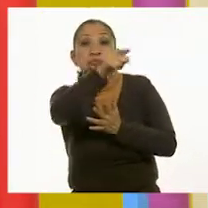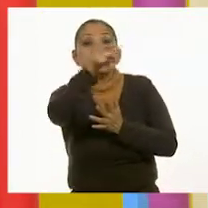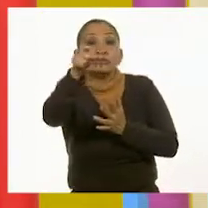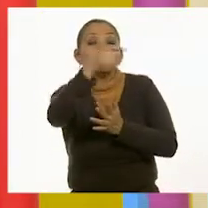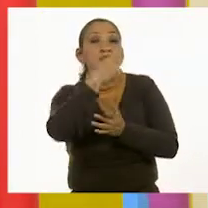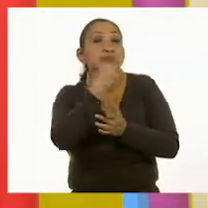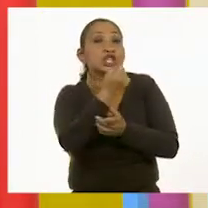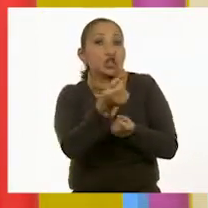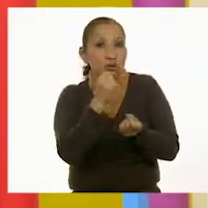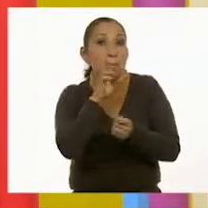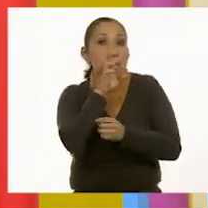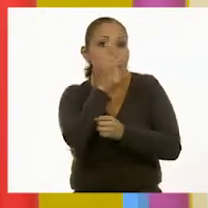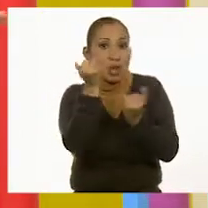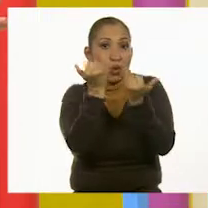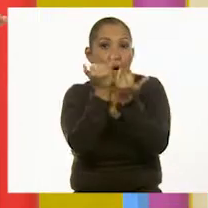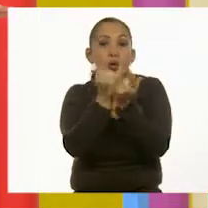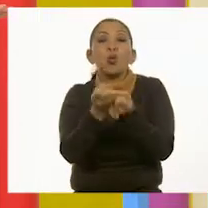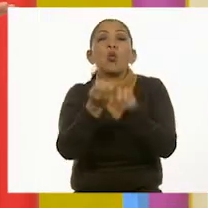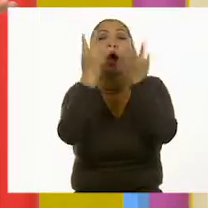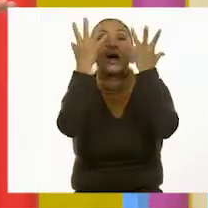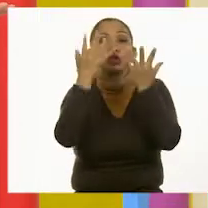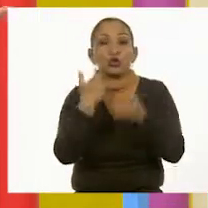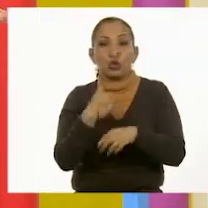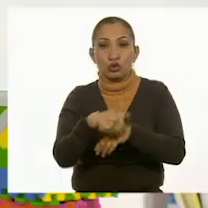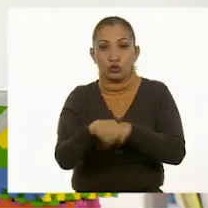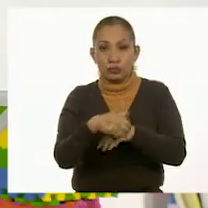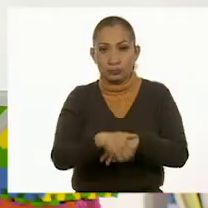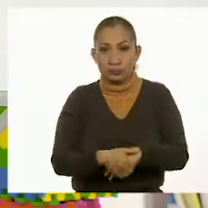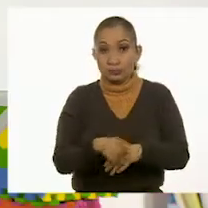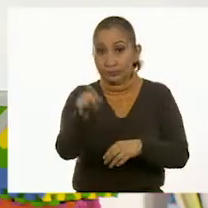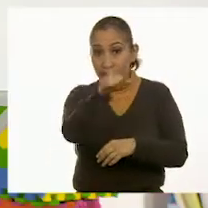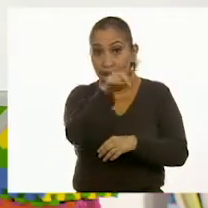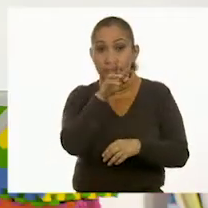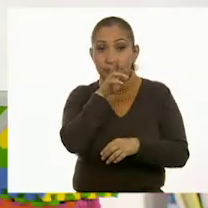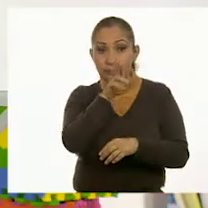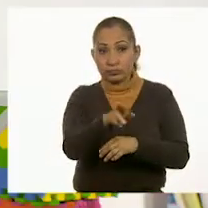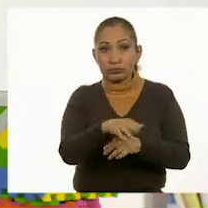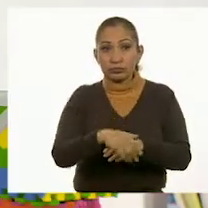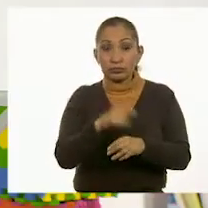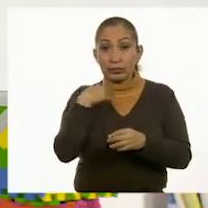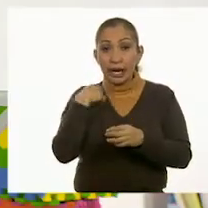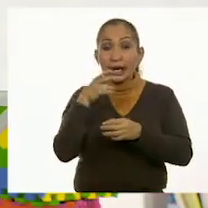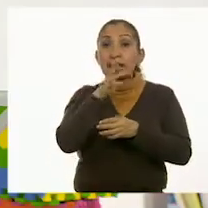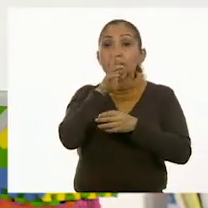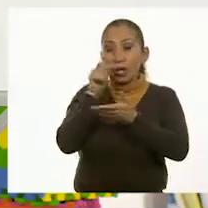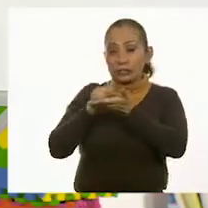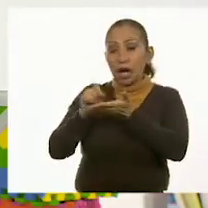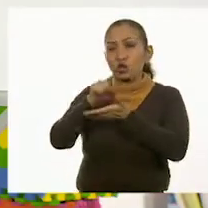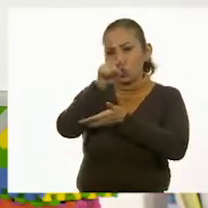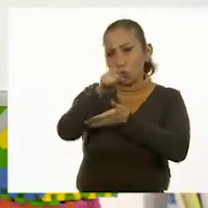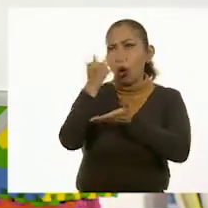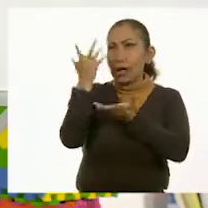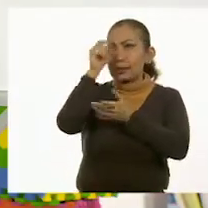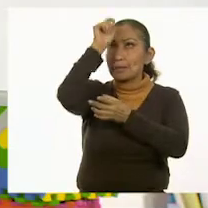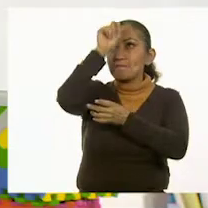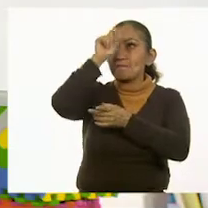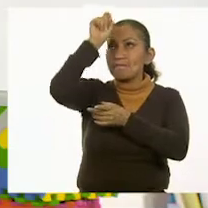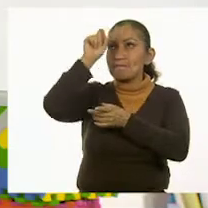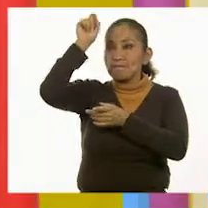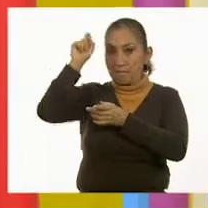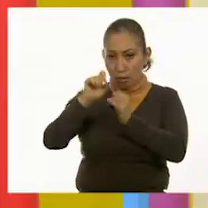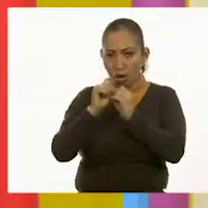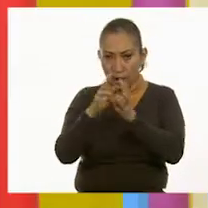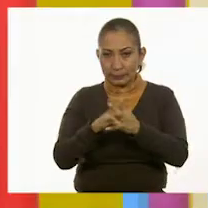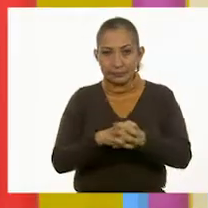niñas y los niños también respondan cuál es su número. En lo que los niños y niñas responden y escriben su respuesta, ¿te parece si tú vas colocando los palitos?